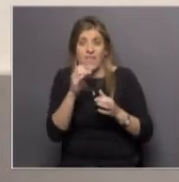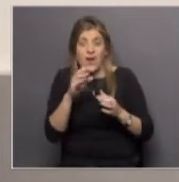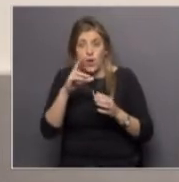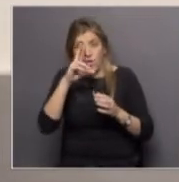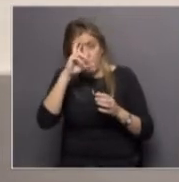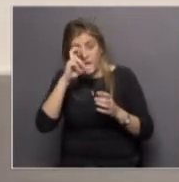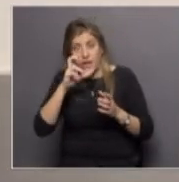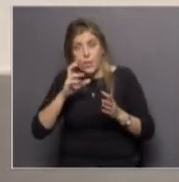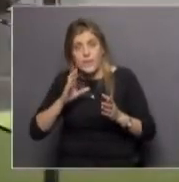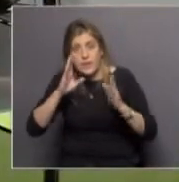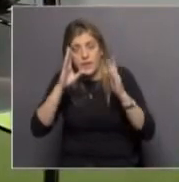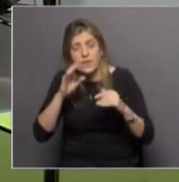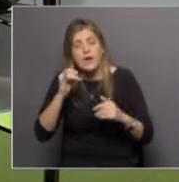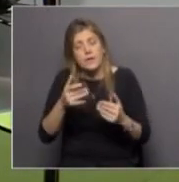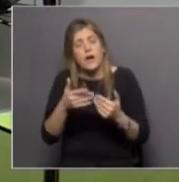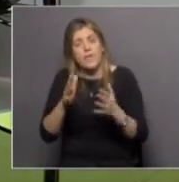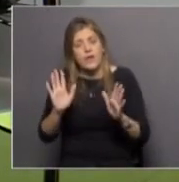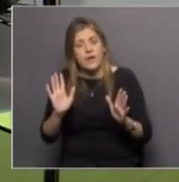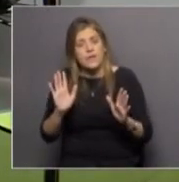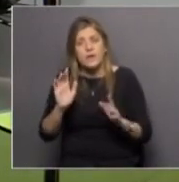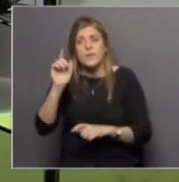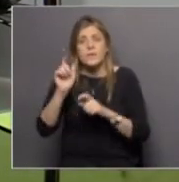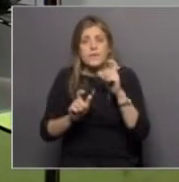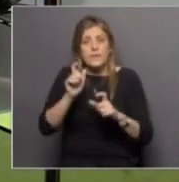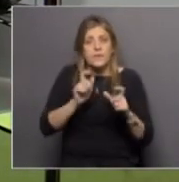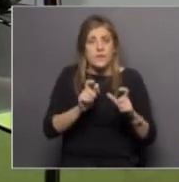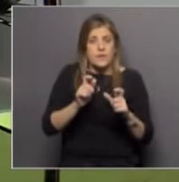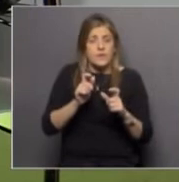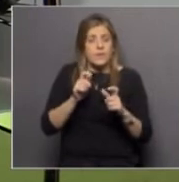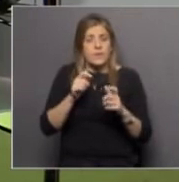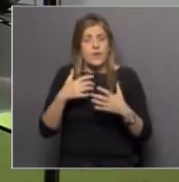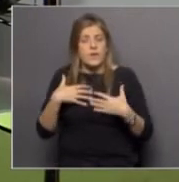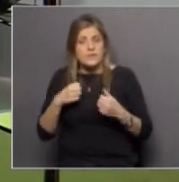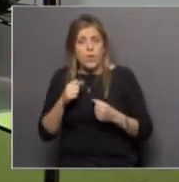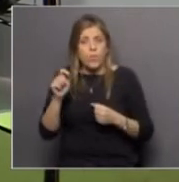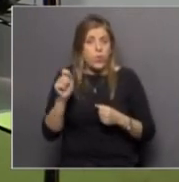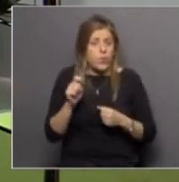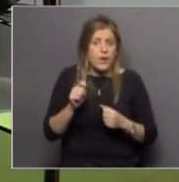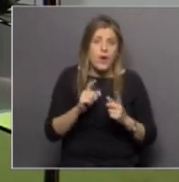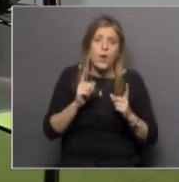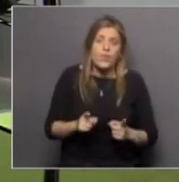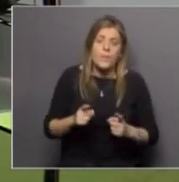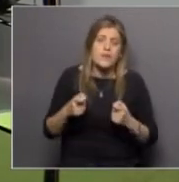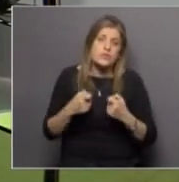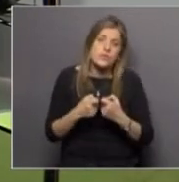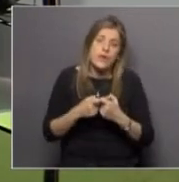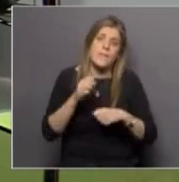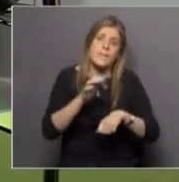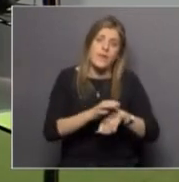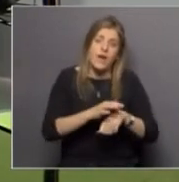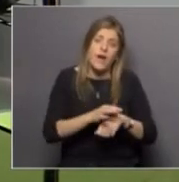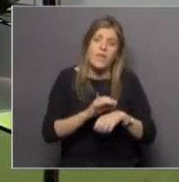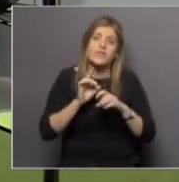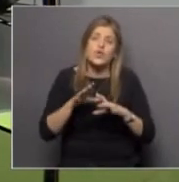clínicas está abierta a personas tanto de la salud pública como de las mutualistas que solo